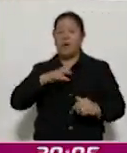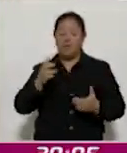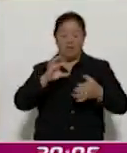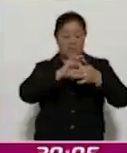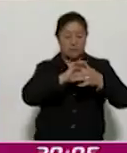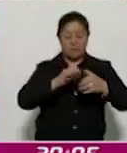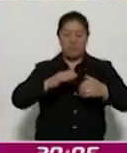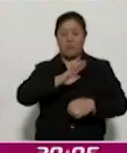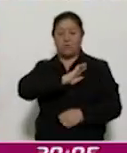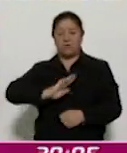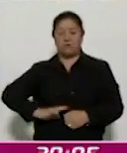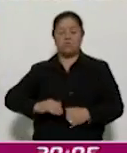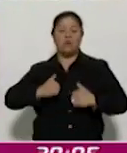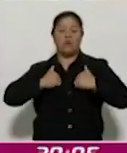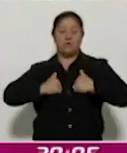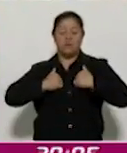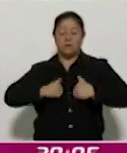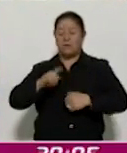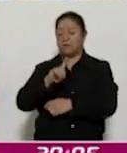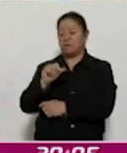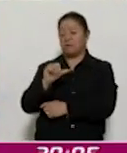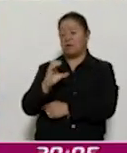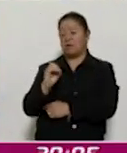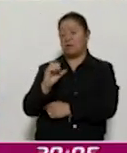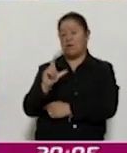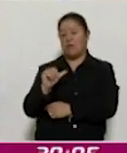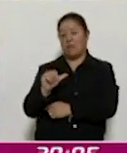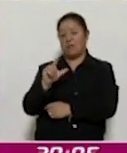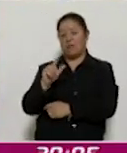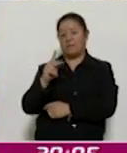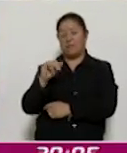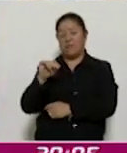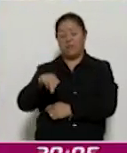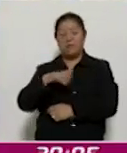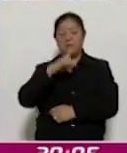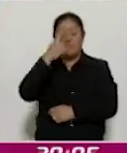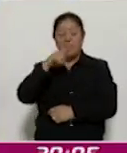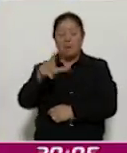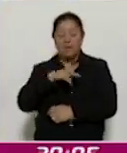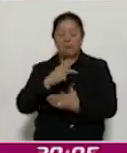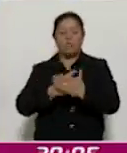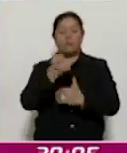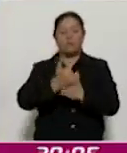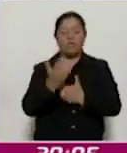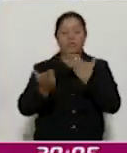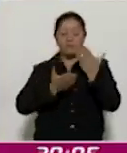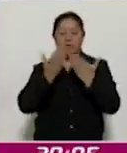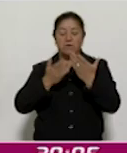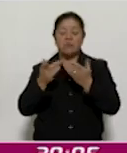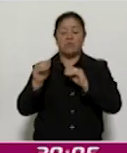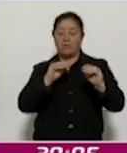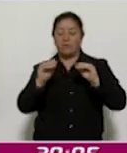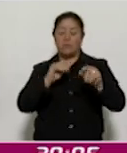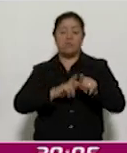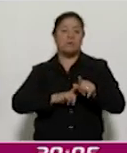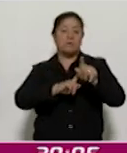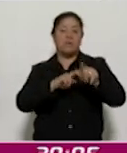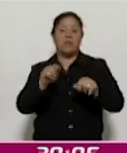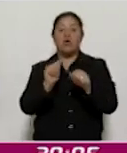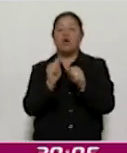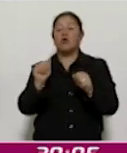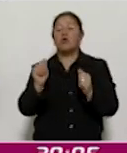Chautempan y Zacualpan para implementar un proyecto estudiantil que busca promover la movilidad sostenible a través de la transformación de